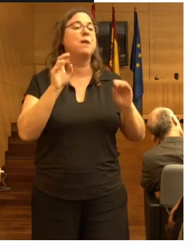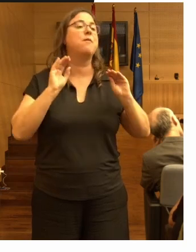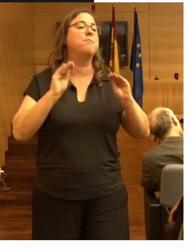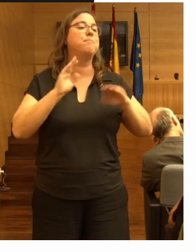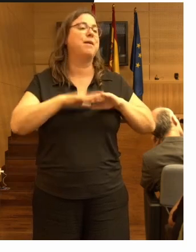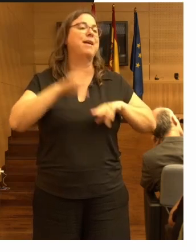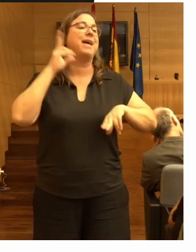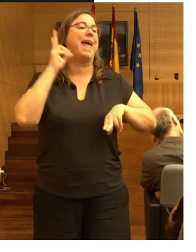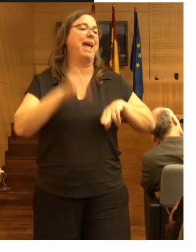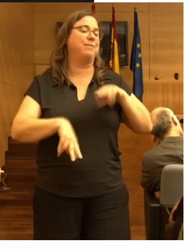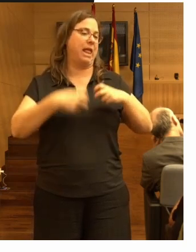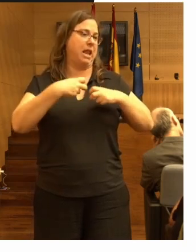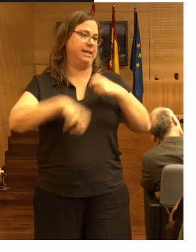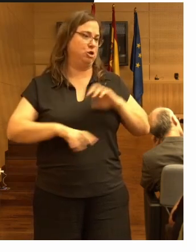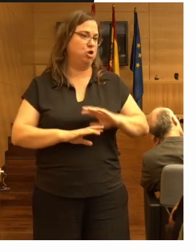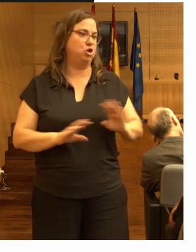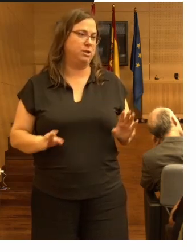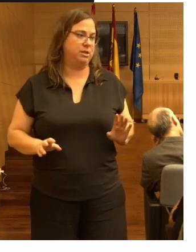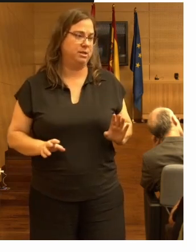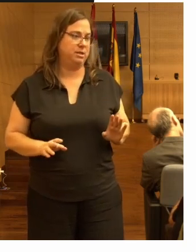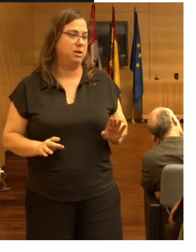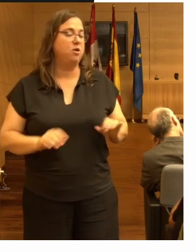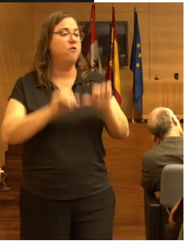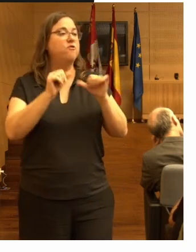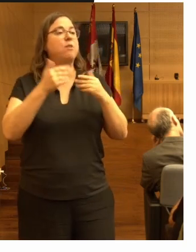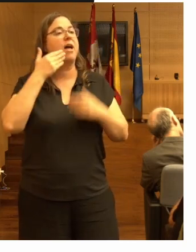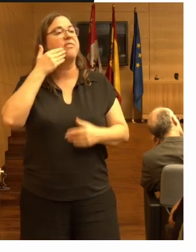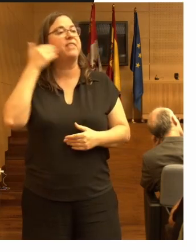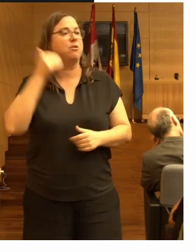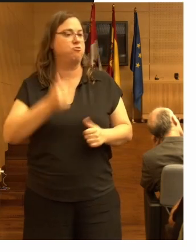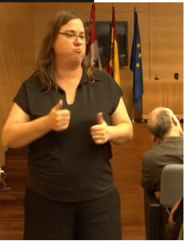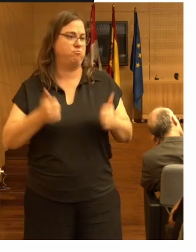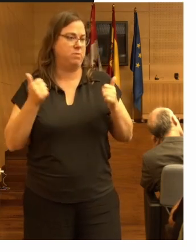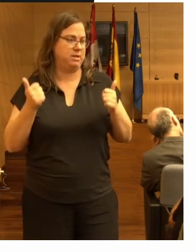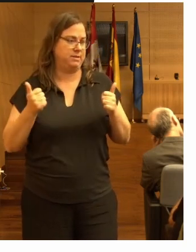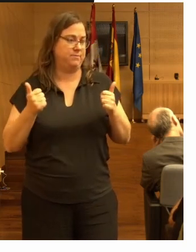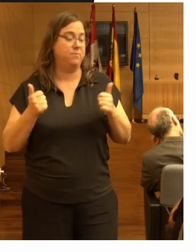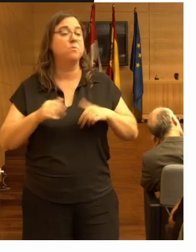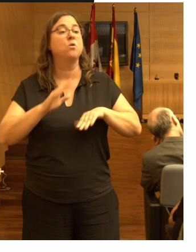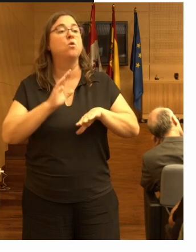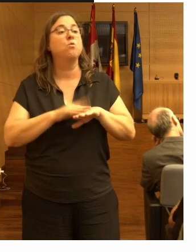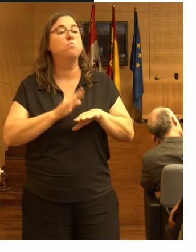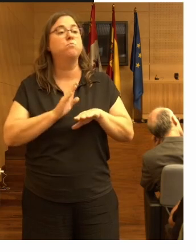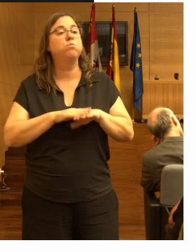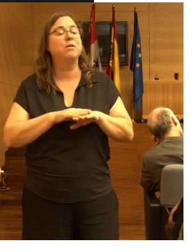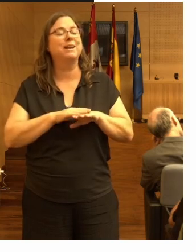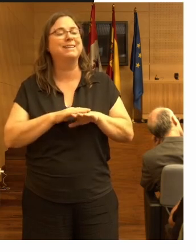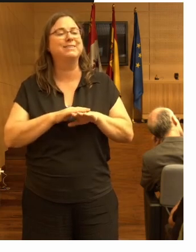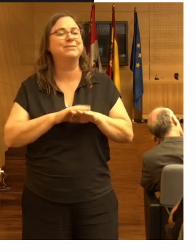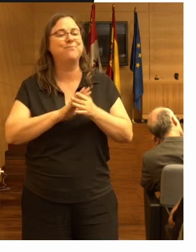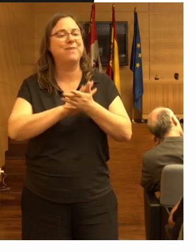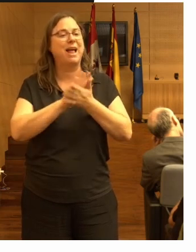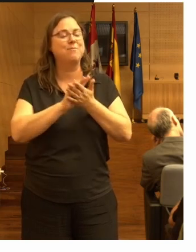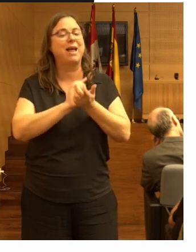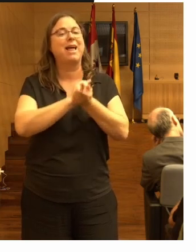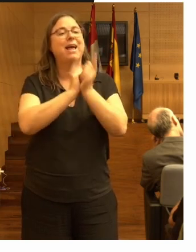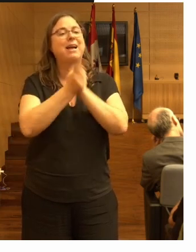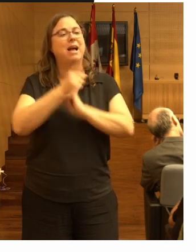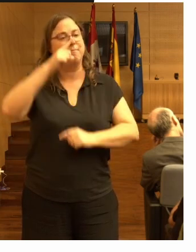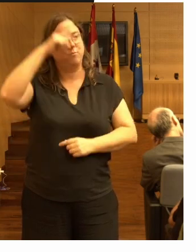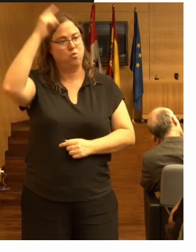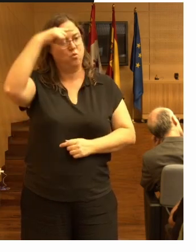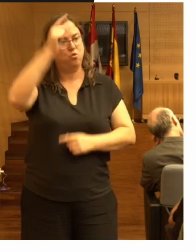evitar las lesiones de un modo más digno por eso hablaba antes del cambio cultural y el cambio de los centros